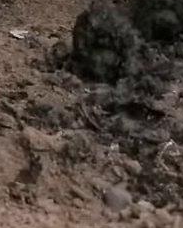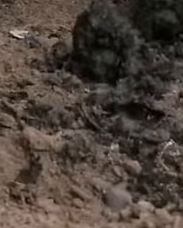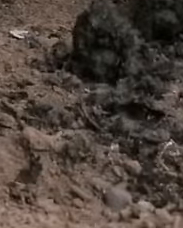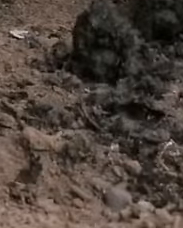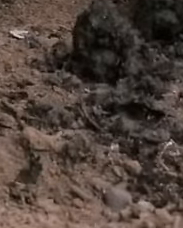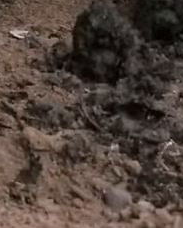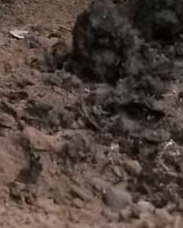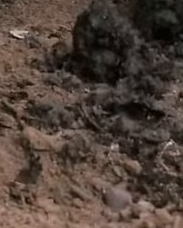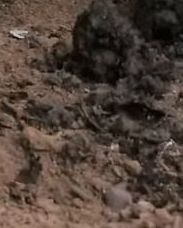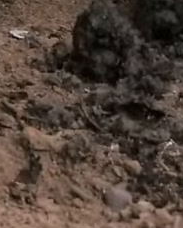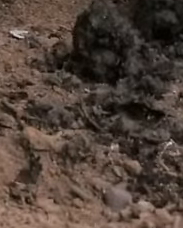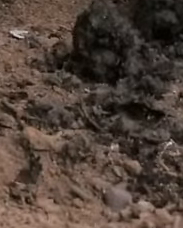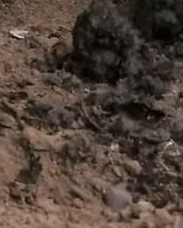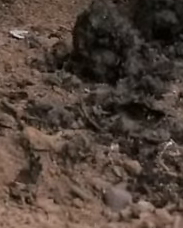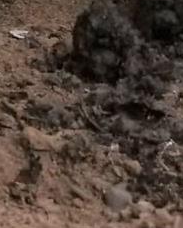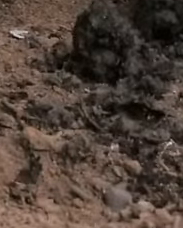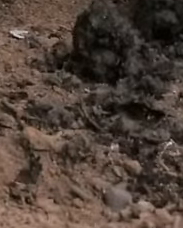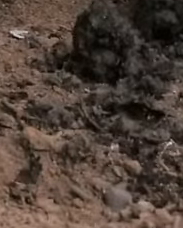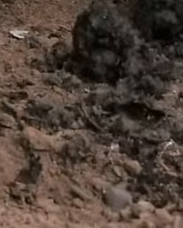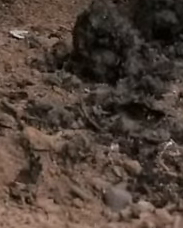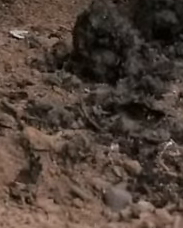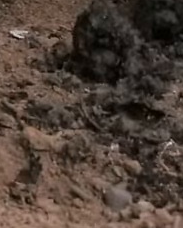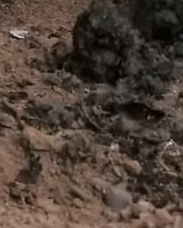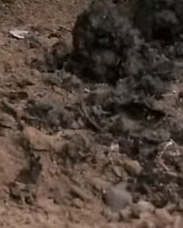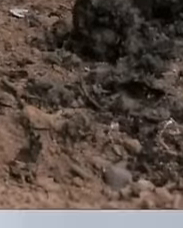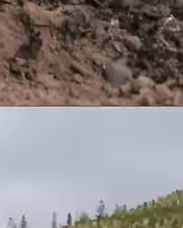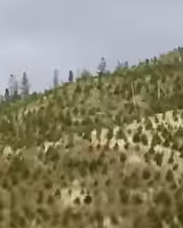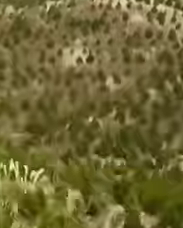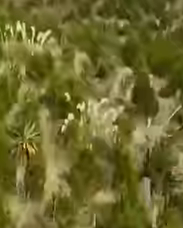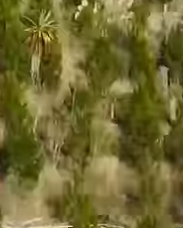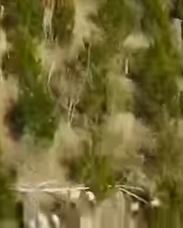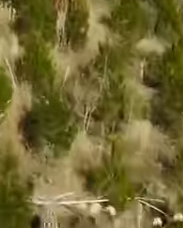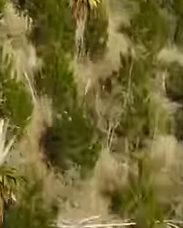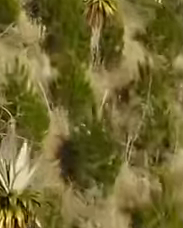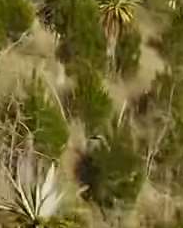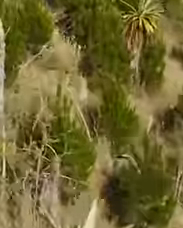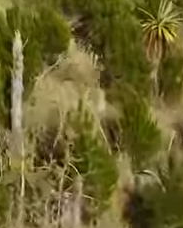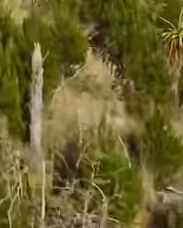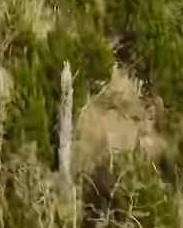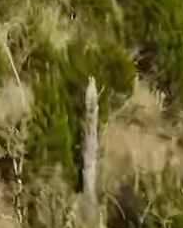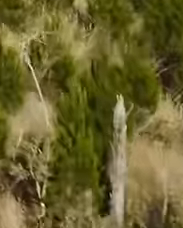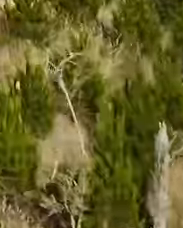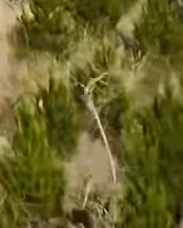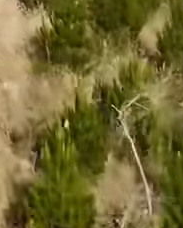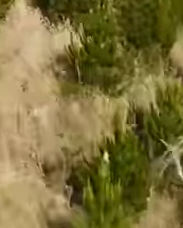reforestación de 29.000 árboles de pino durante 50 años.